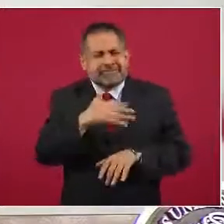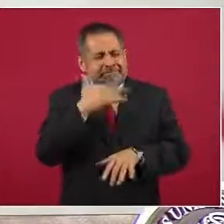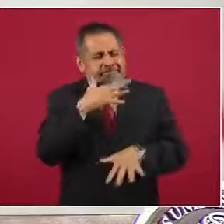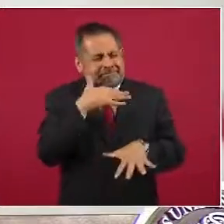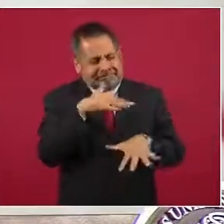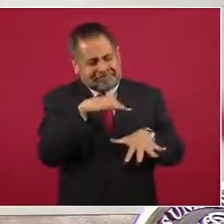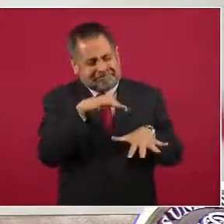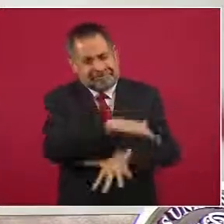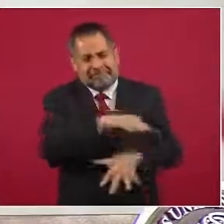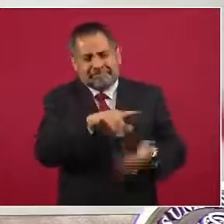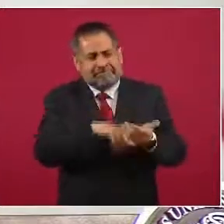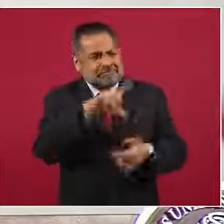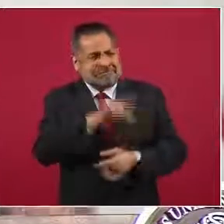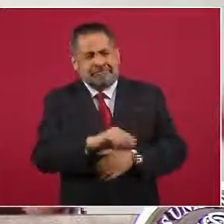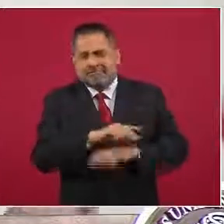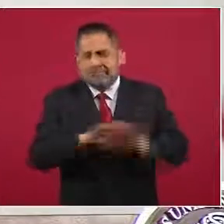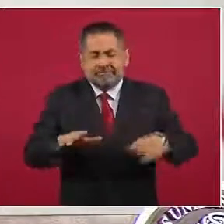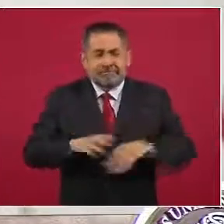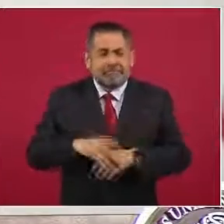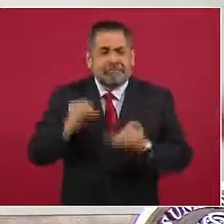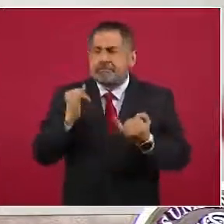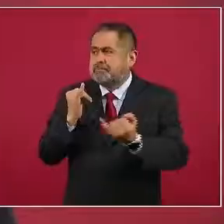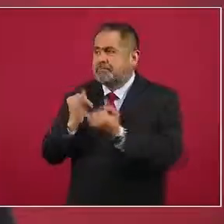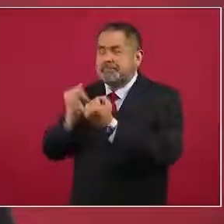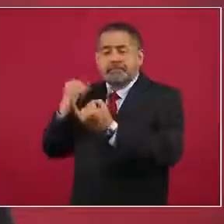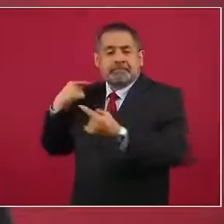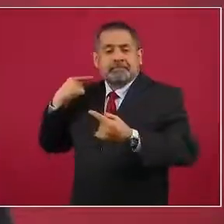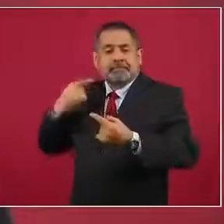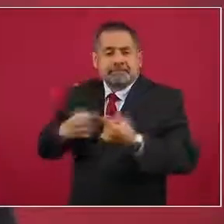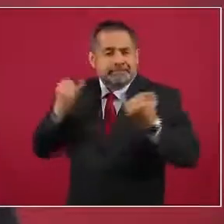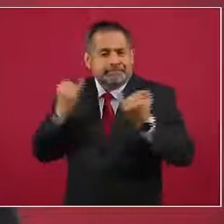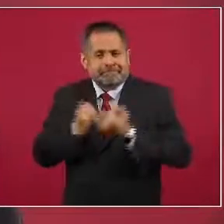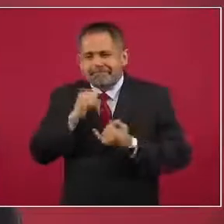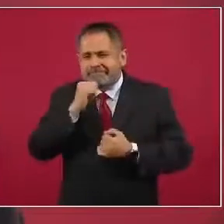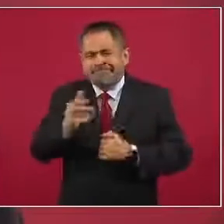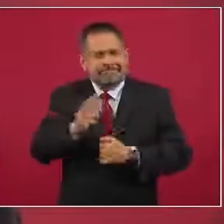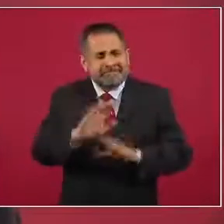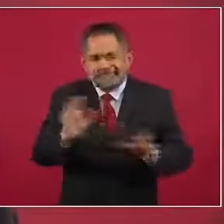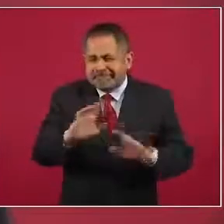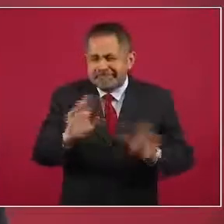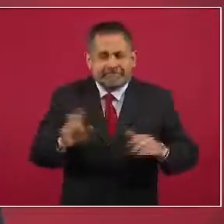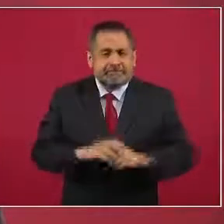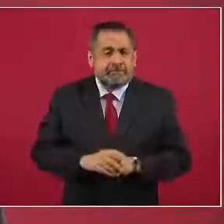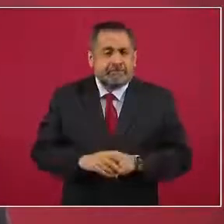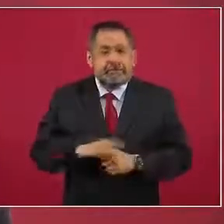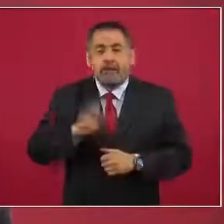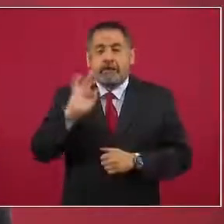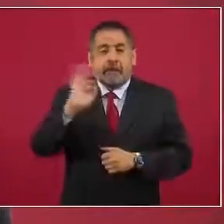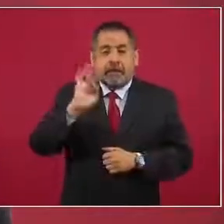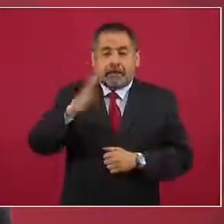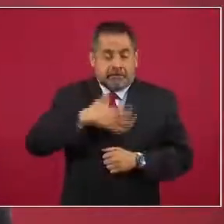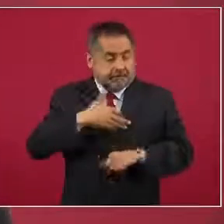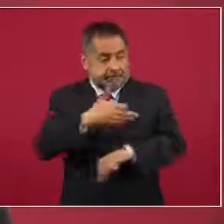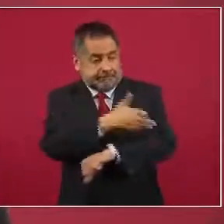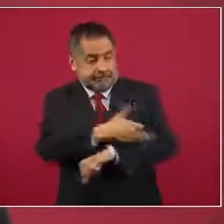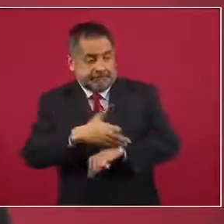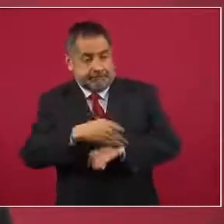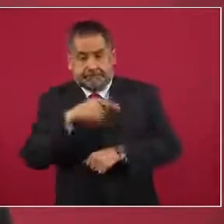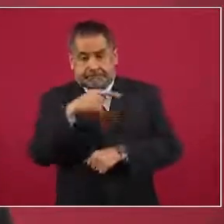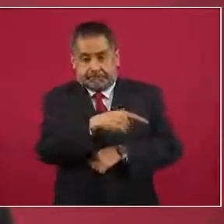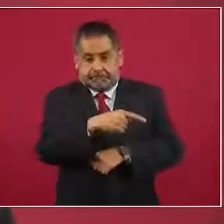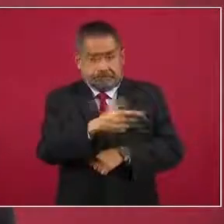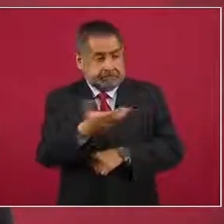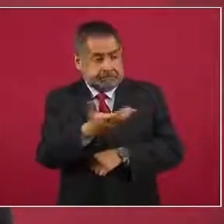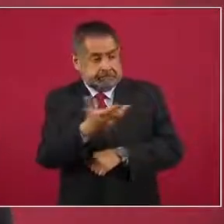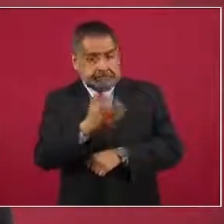política. No somos iguales. Entonces, si un familiar hace